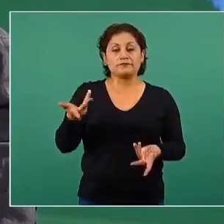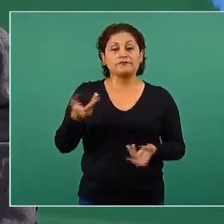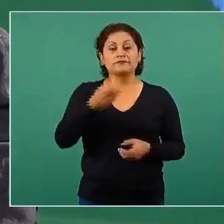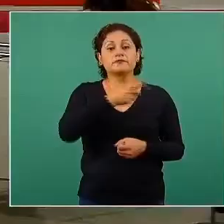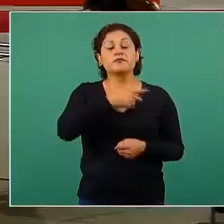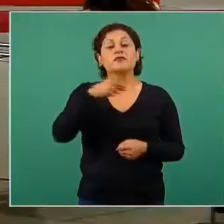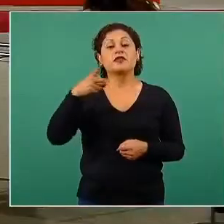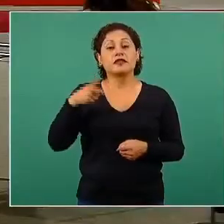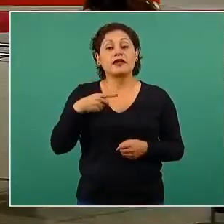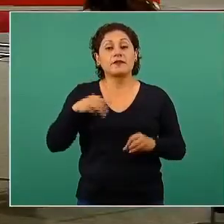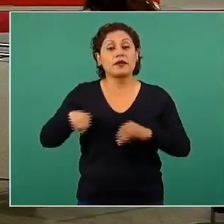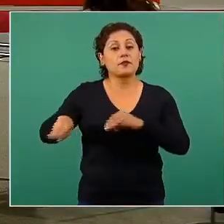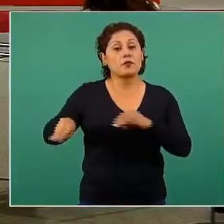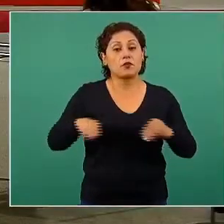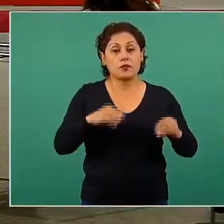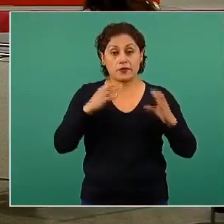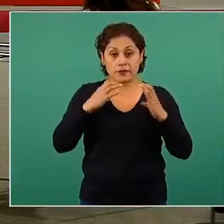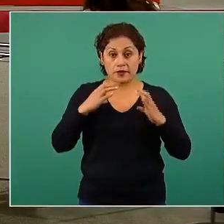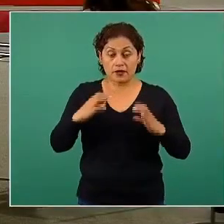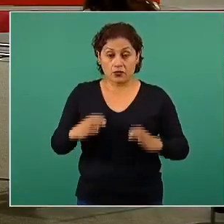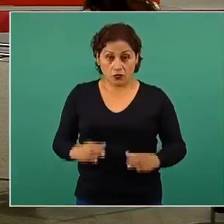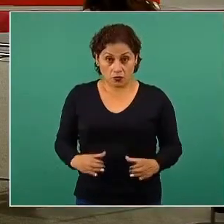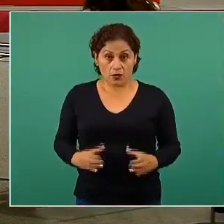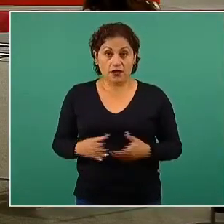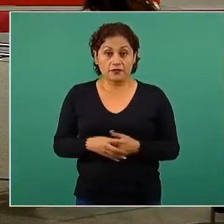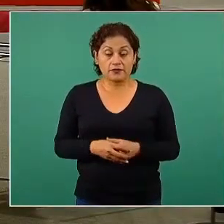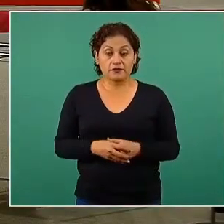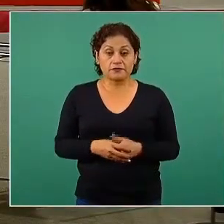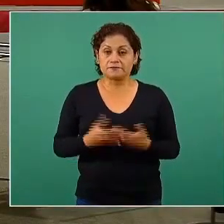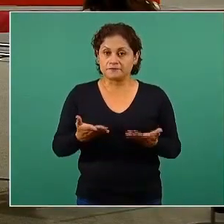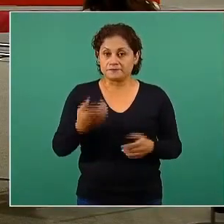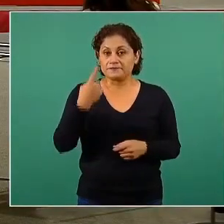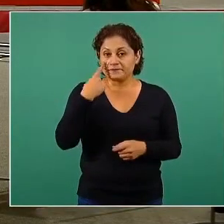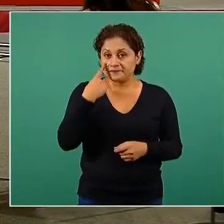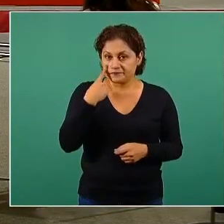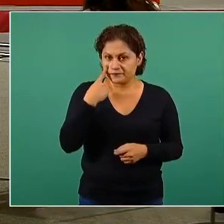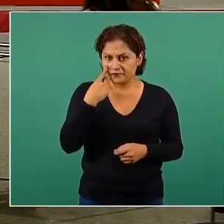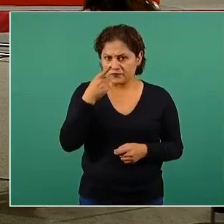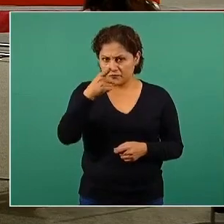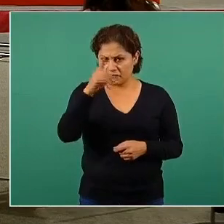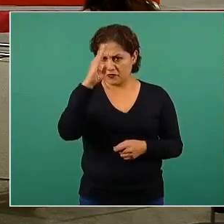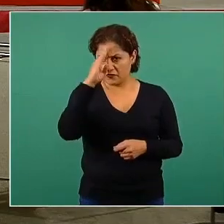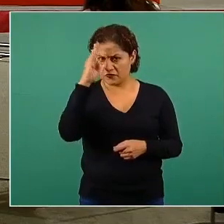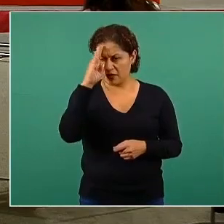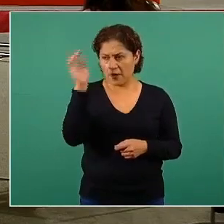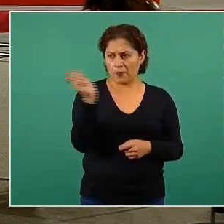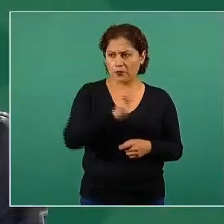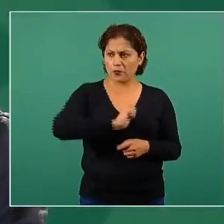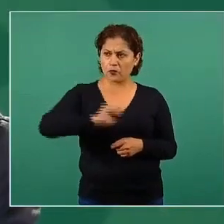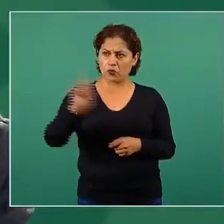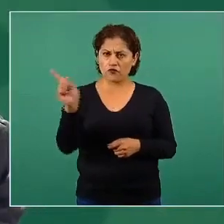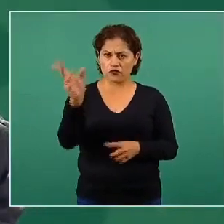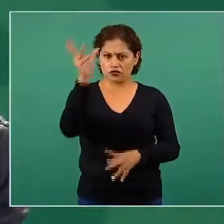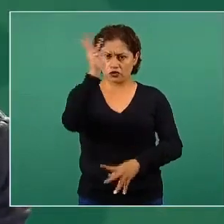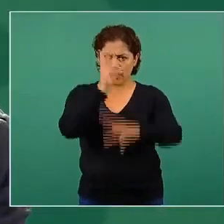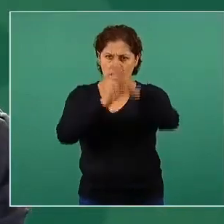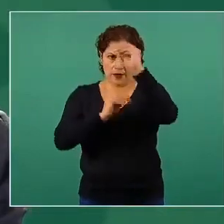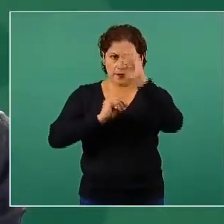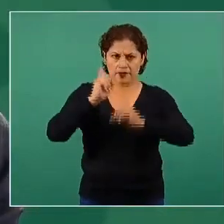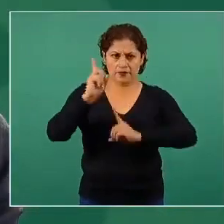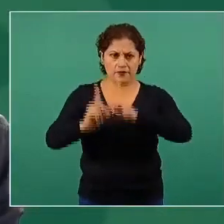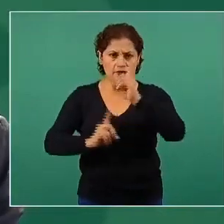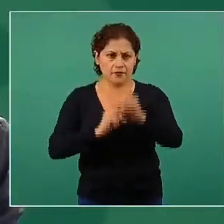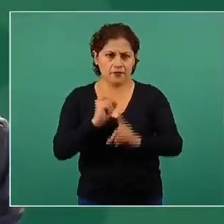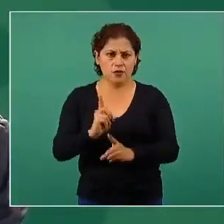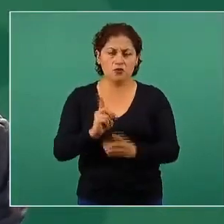realizar actividad física. La no tiene que ser una actividad física profesional, no hay que estar en un equipo